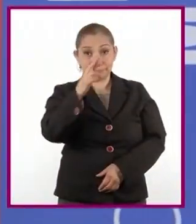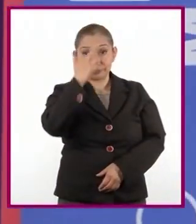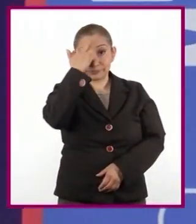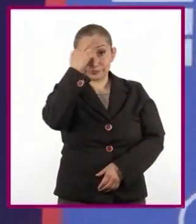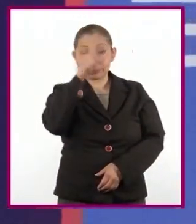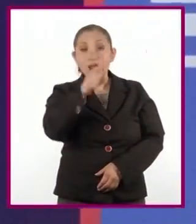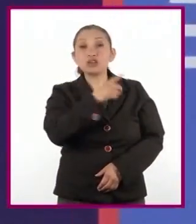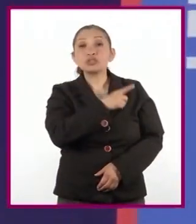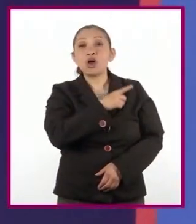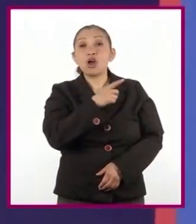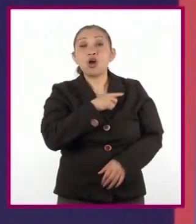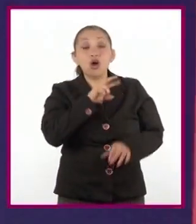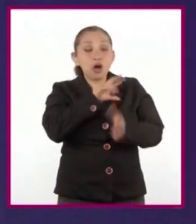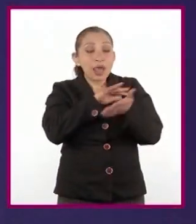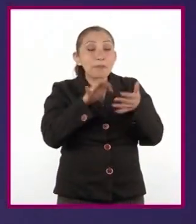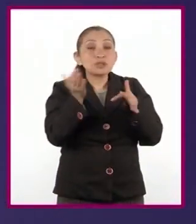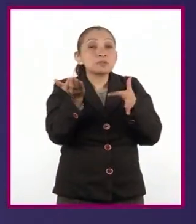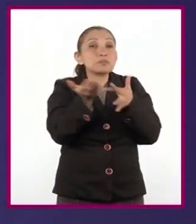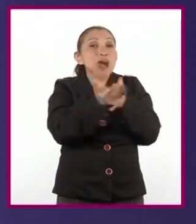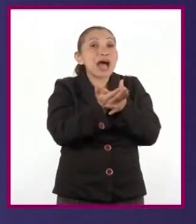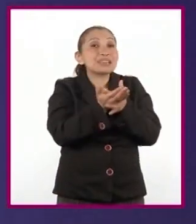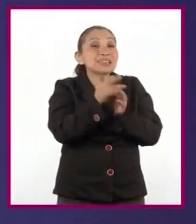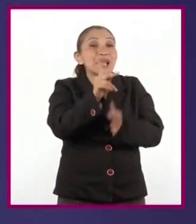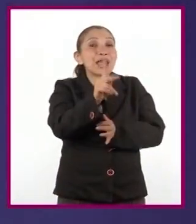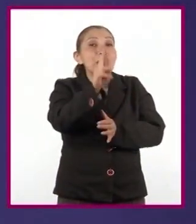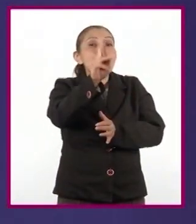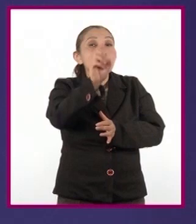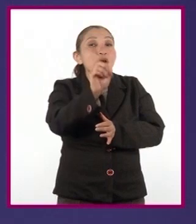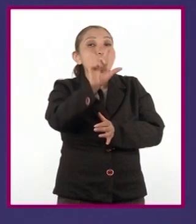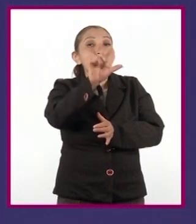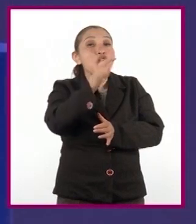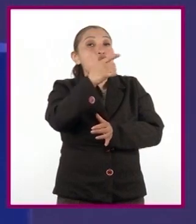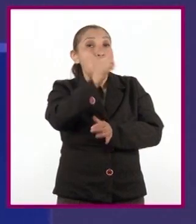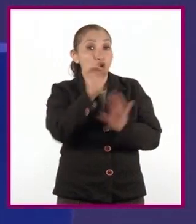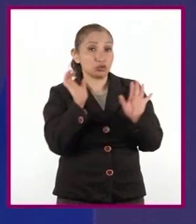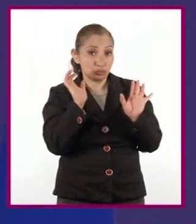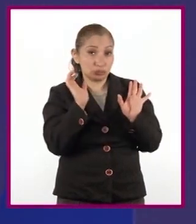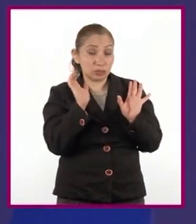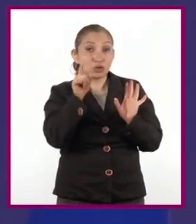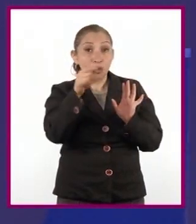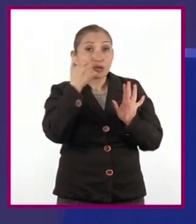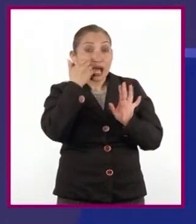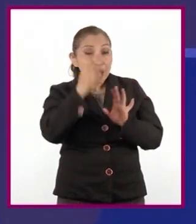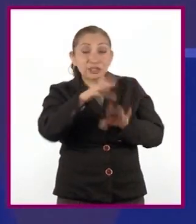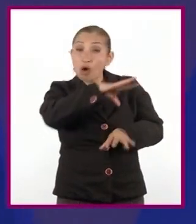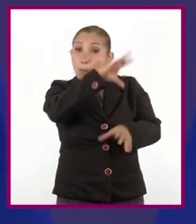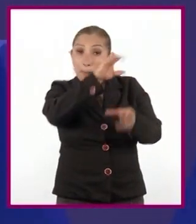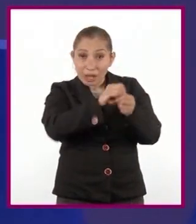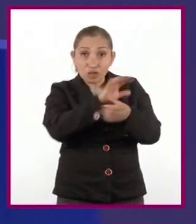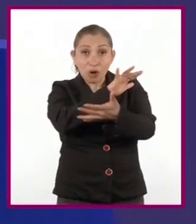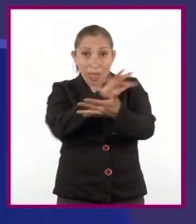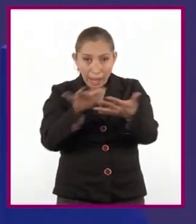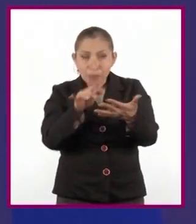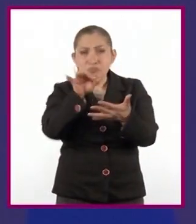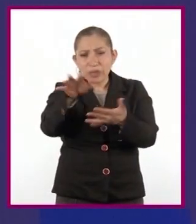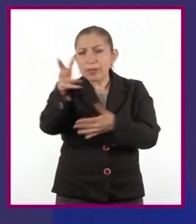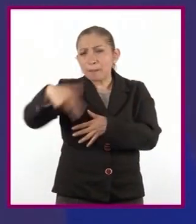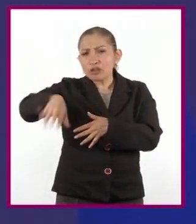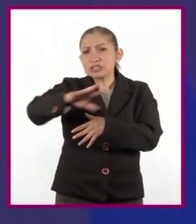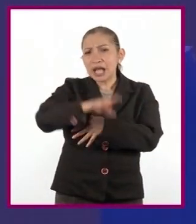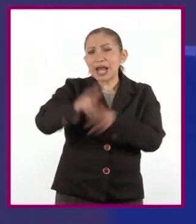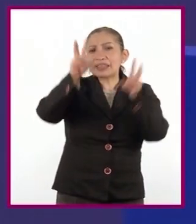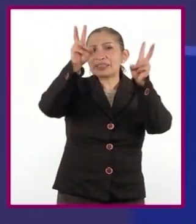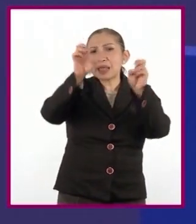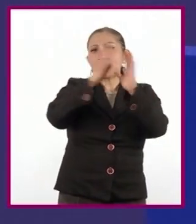que solo hemos leído fragmentos de los prólogos. Si quieren leer los prólogos completos pueden buscar los